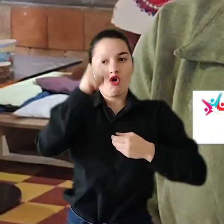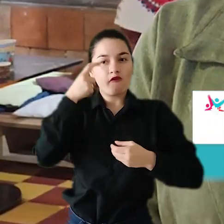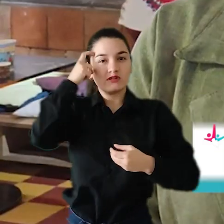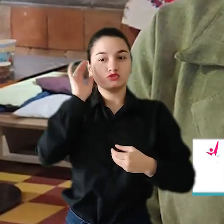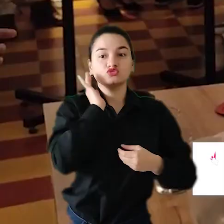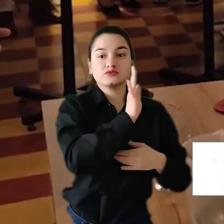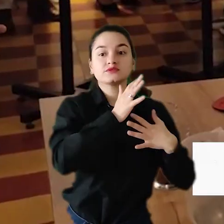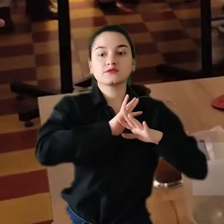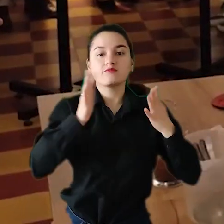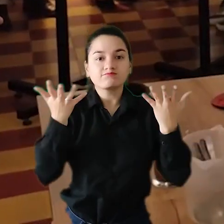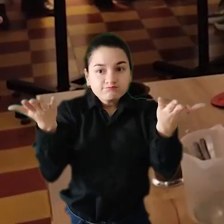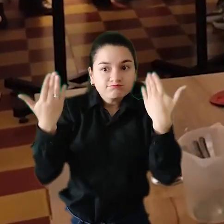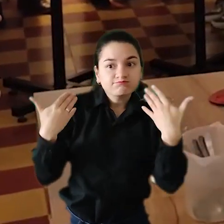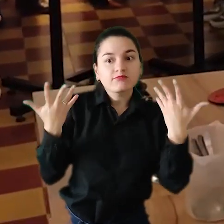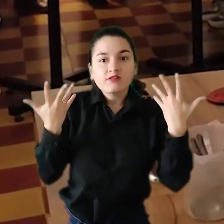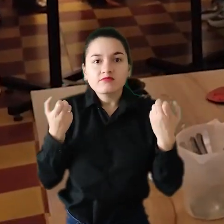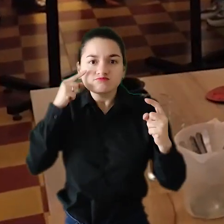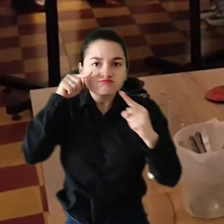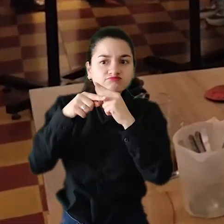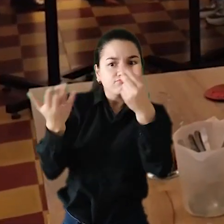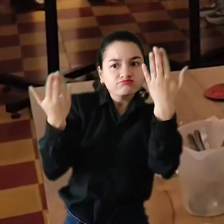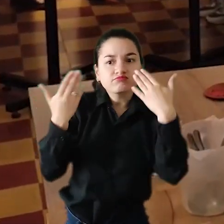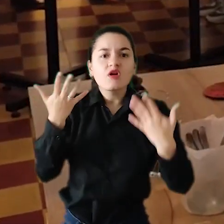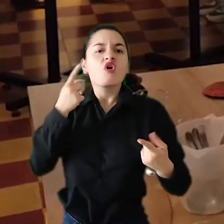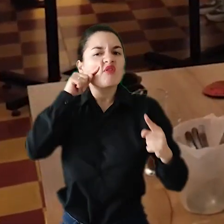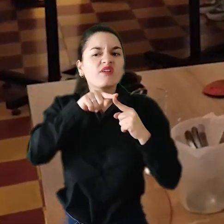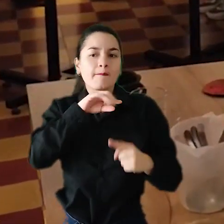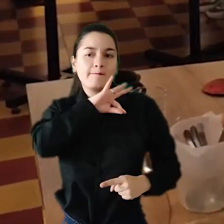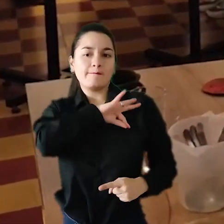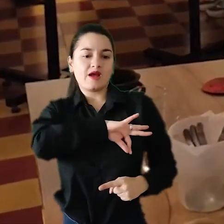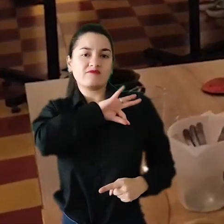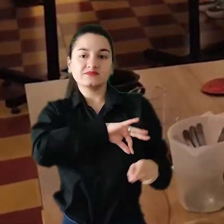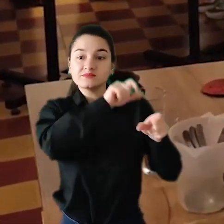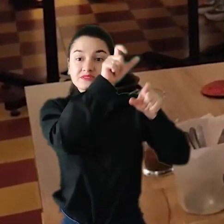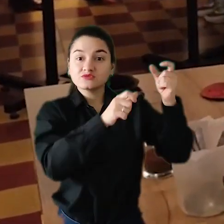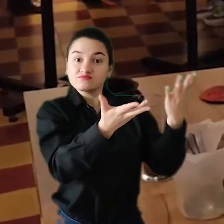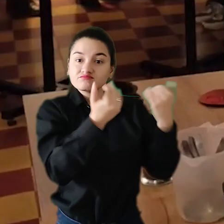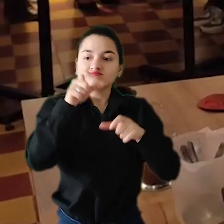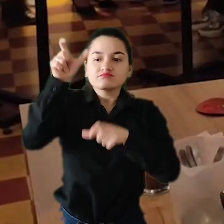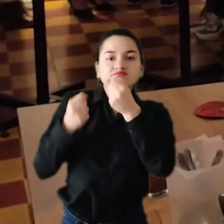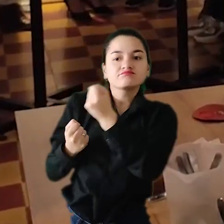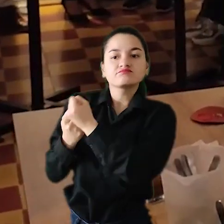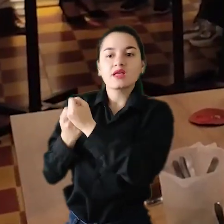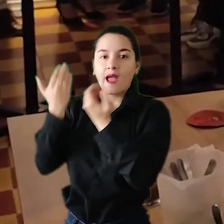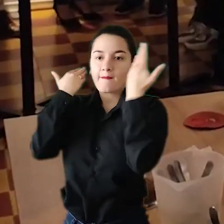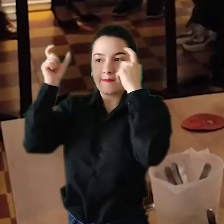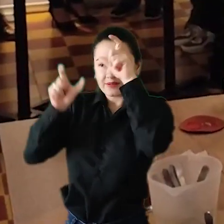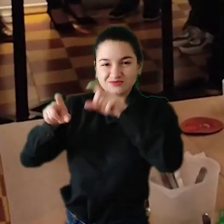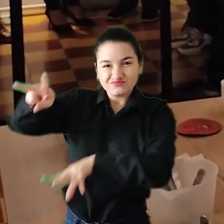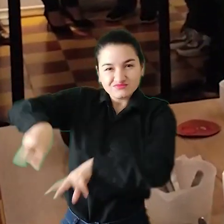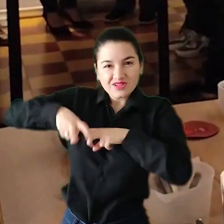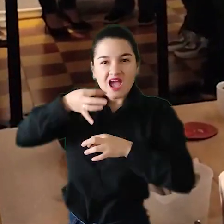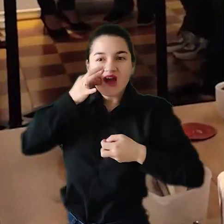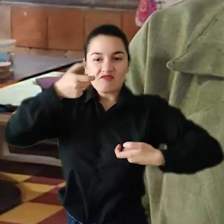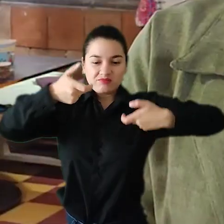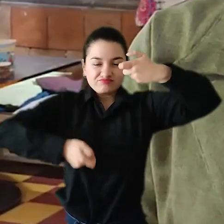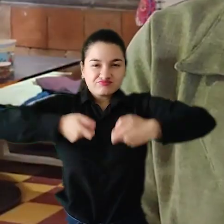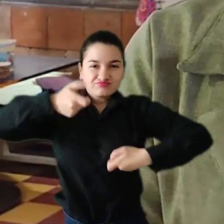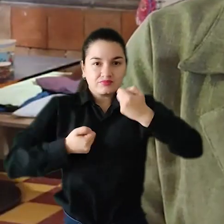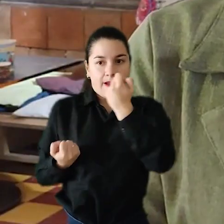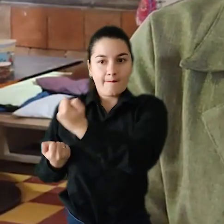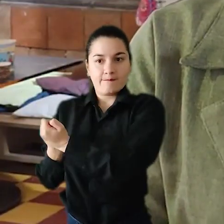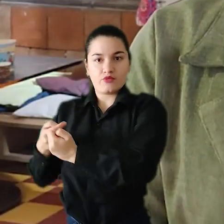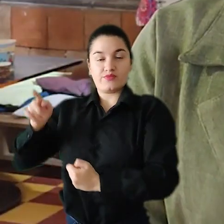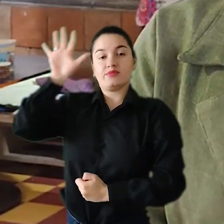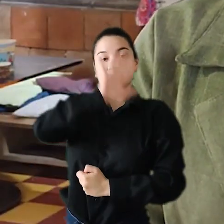está liderado por nuestra gestora social y que es muy beneficioso para todos los cafecultores y el